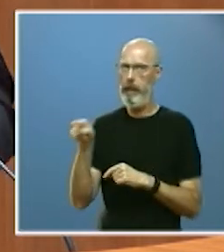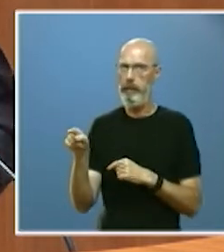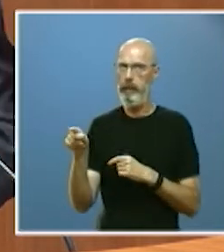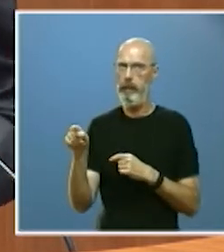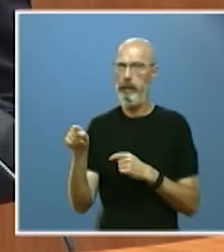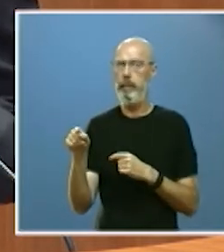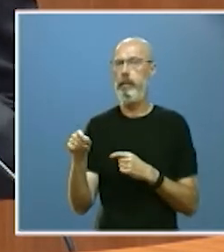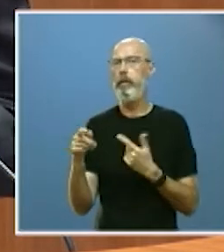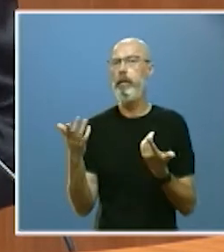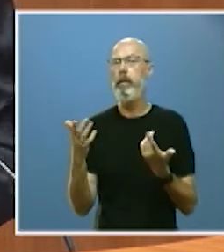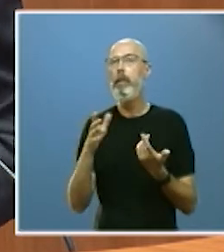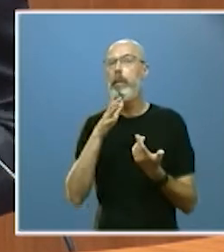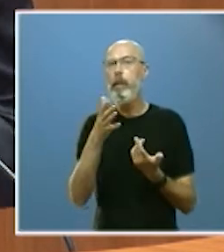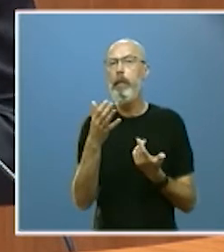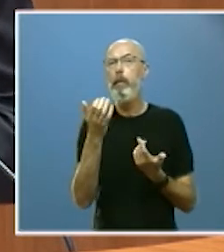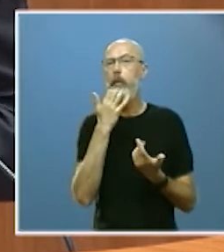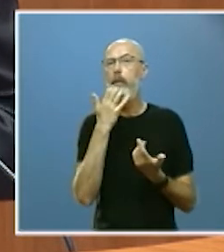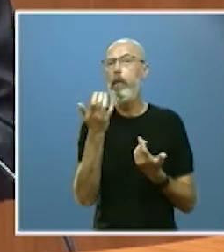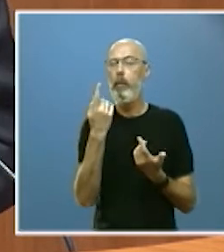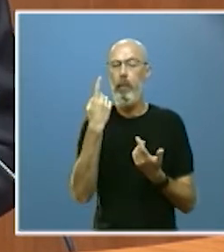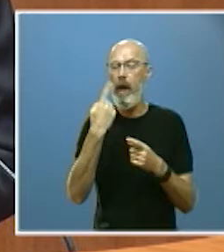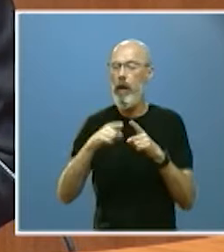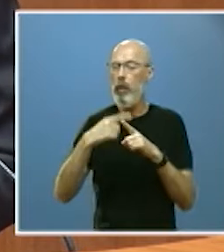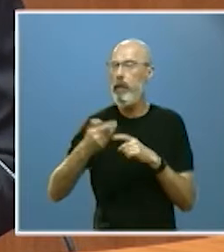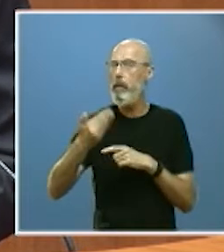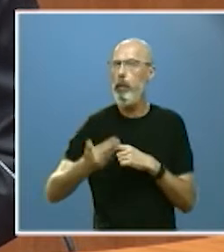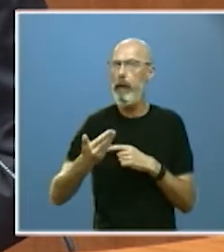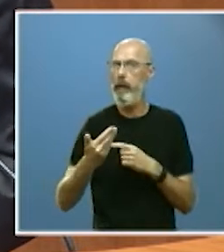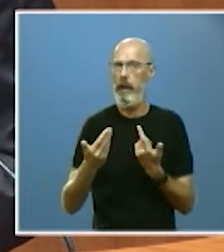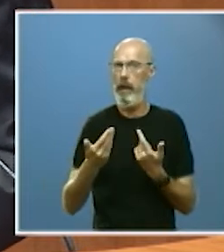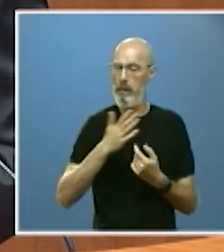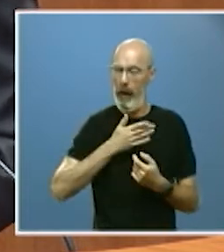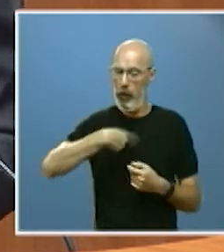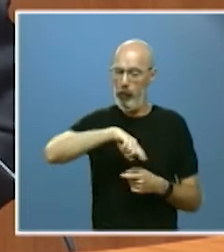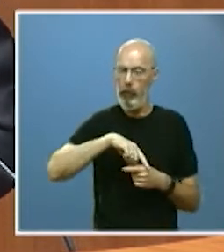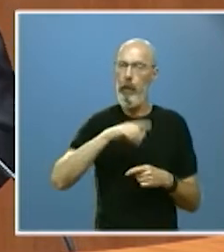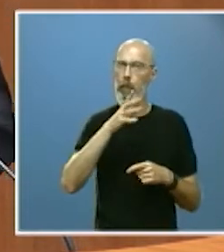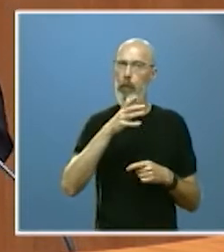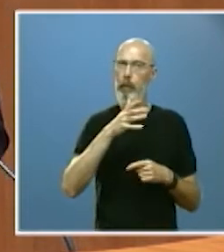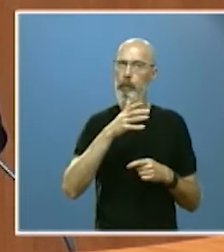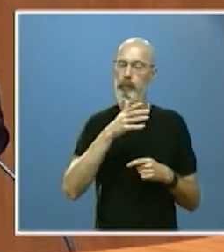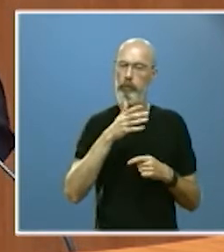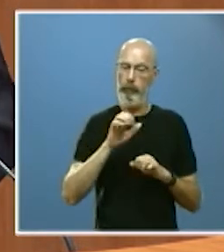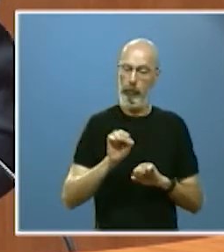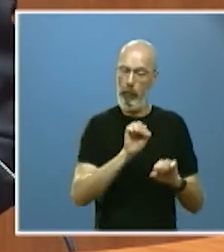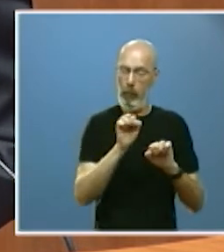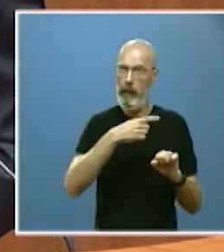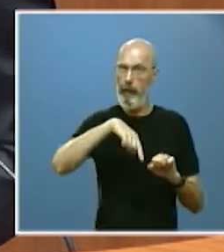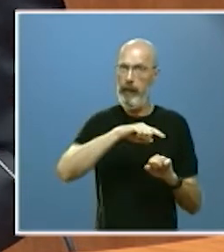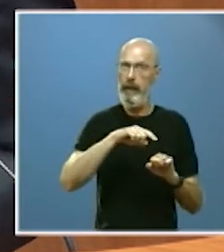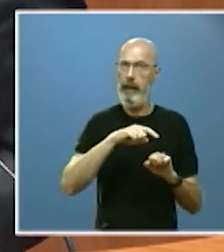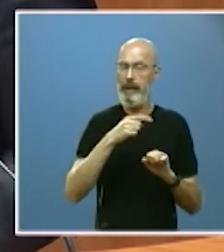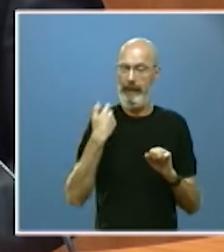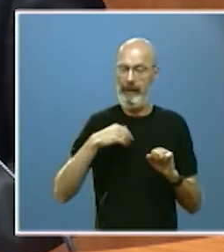un elemento de fortaleza para nosotros es la posición de comunidad que este año hemos alcanzado con las